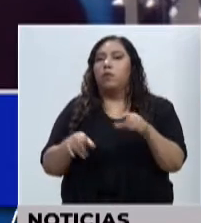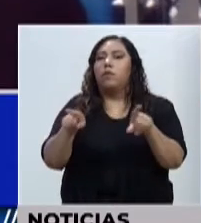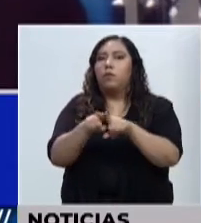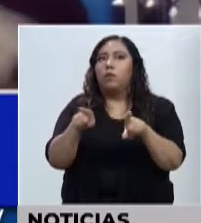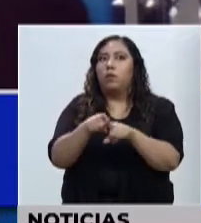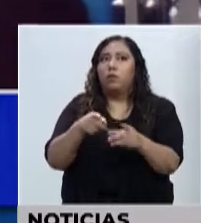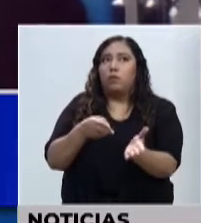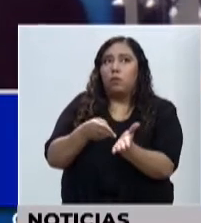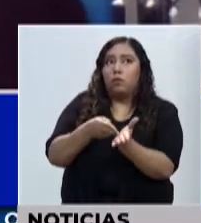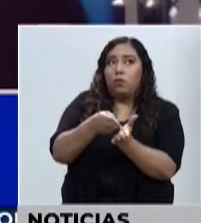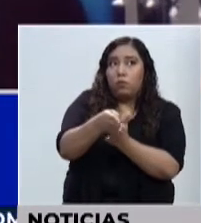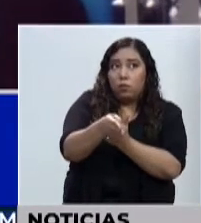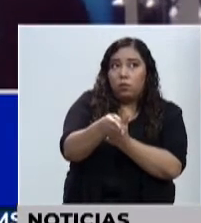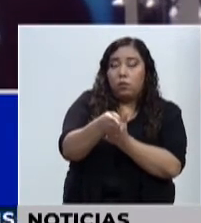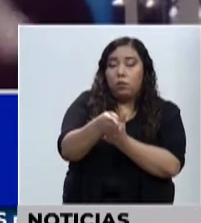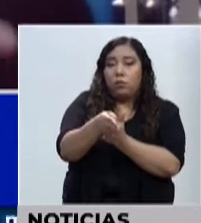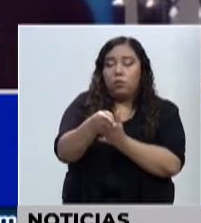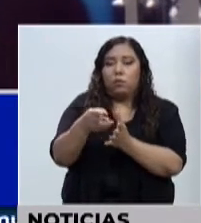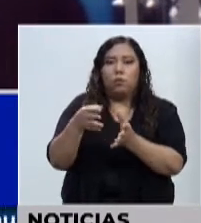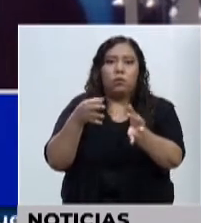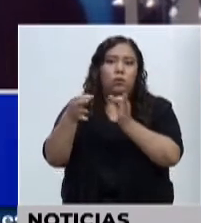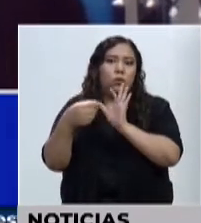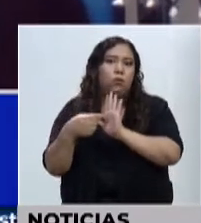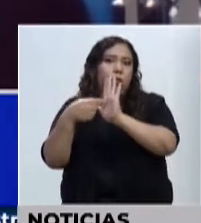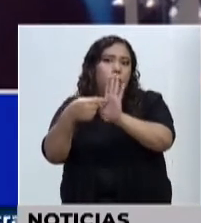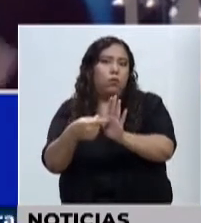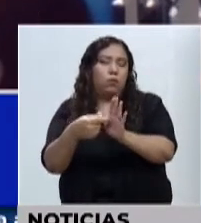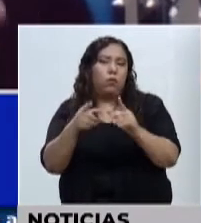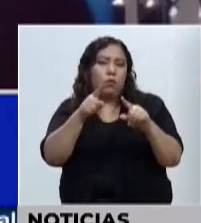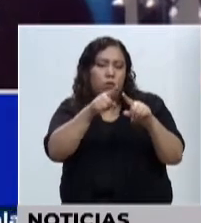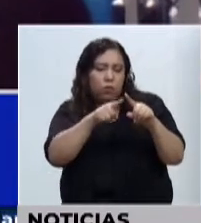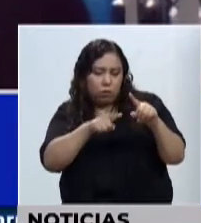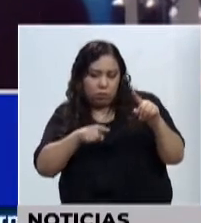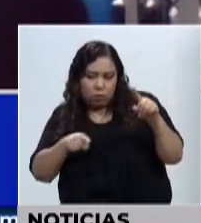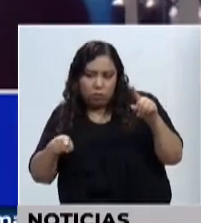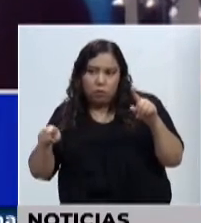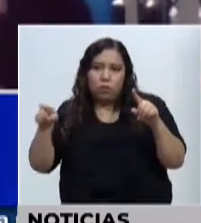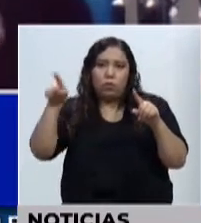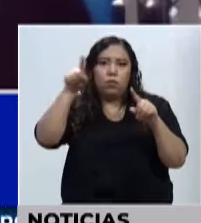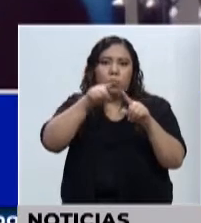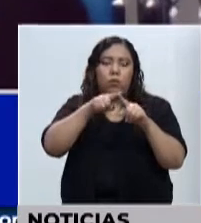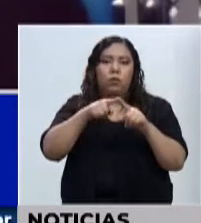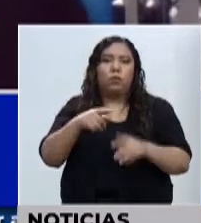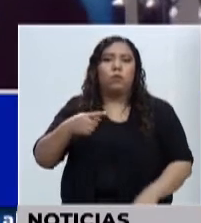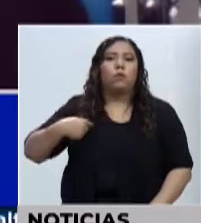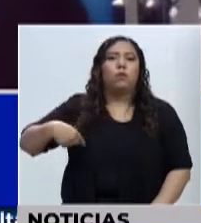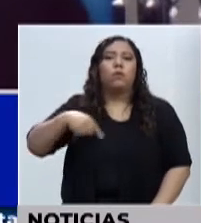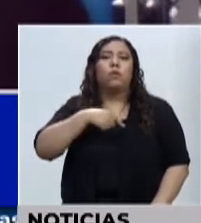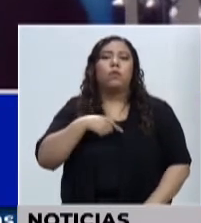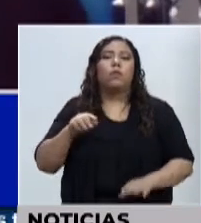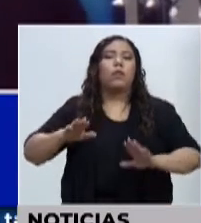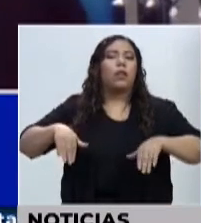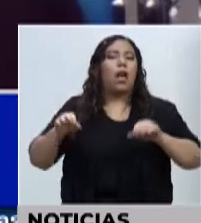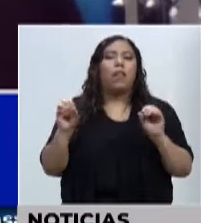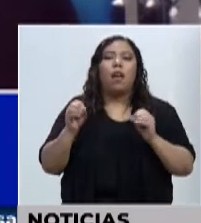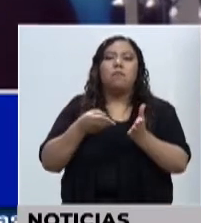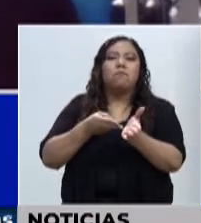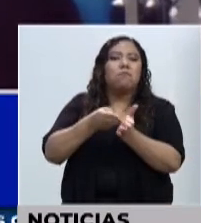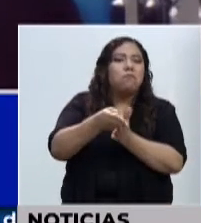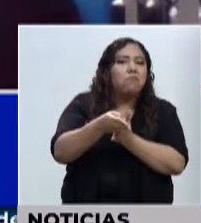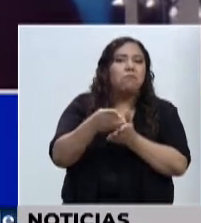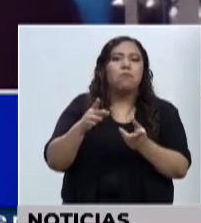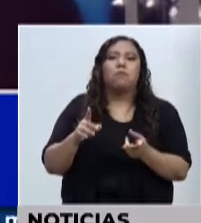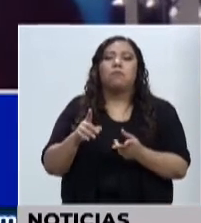bendición de cuenta. Es como ir cerrando un círculo. Si nosotros no rendimos cuenta y no hay transparencia, no hay confianza.